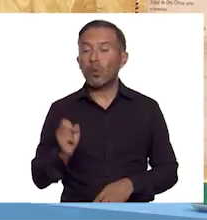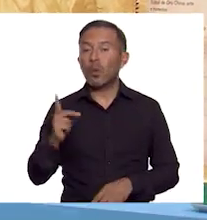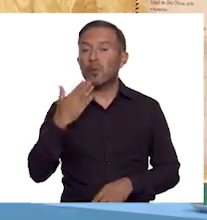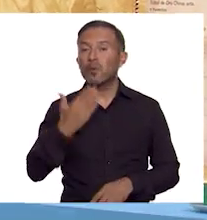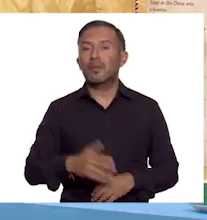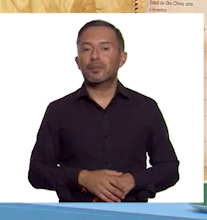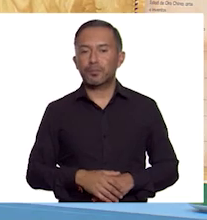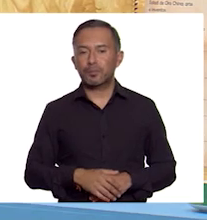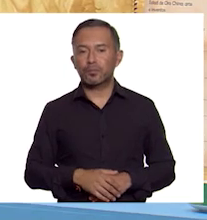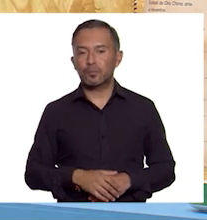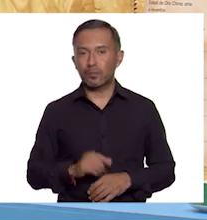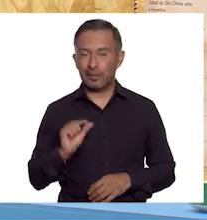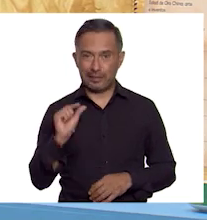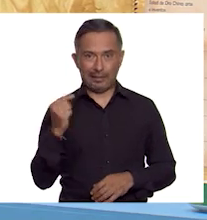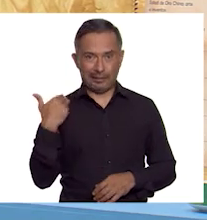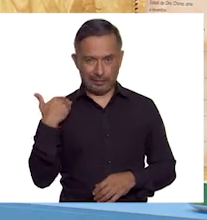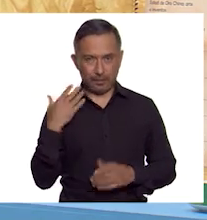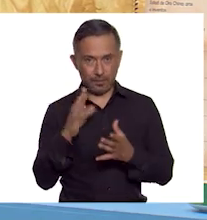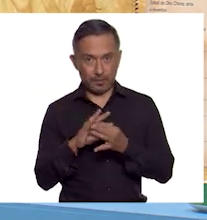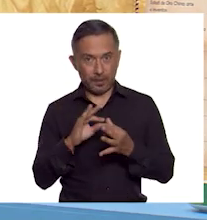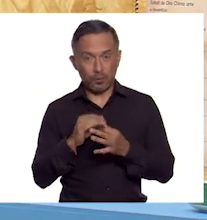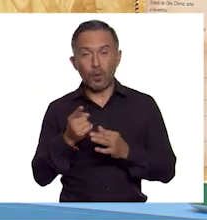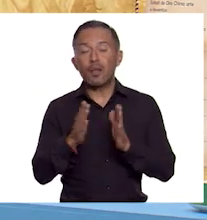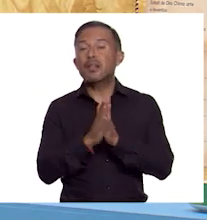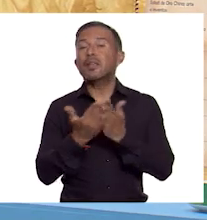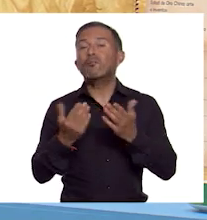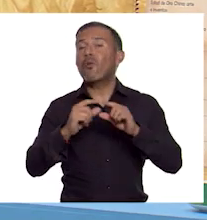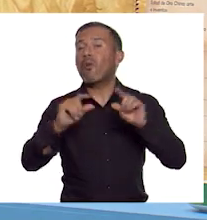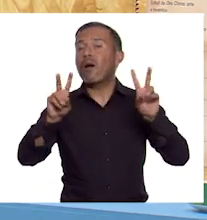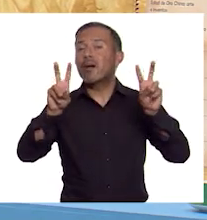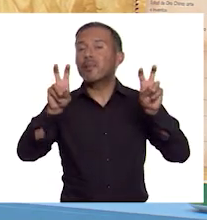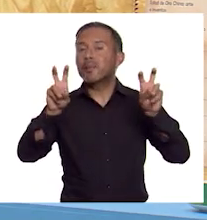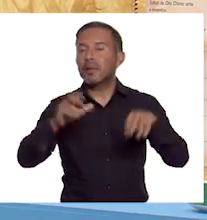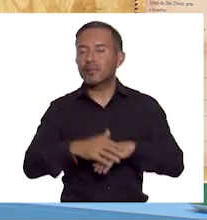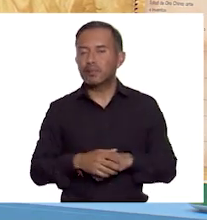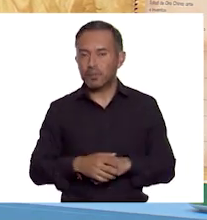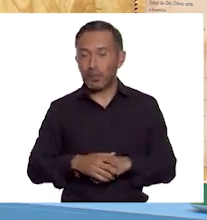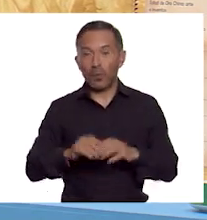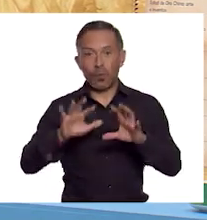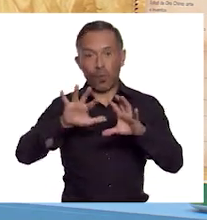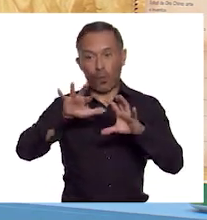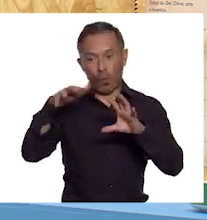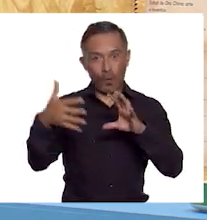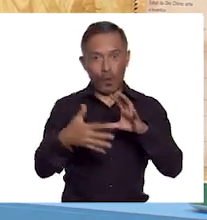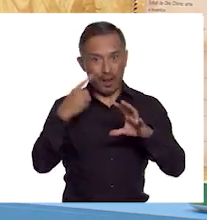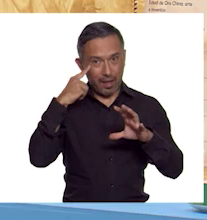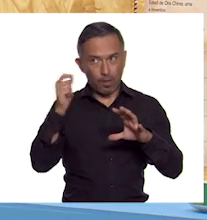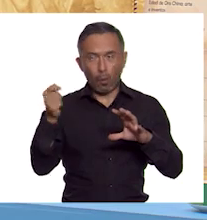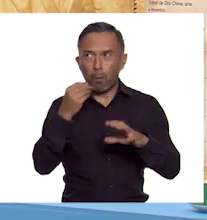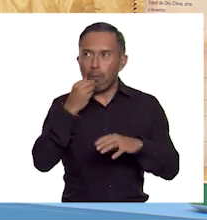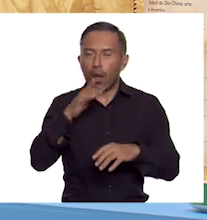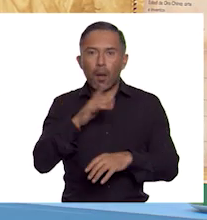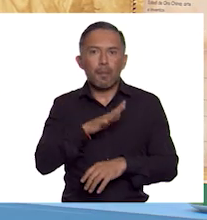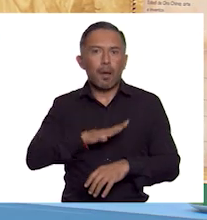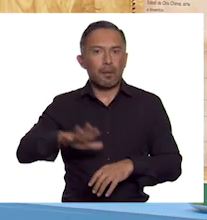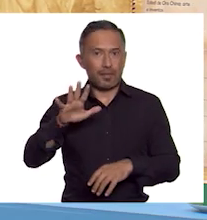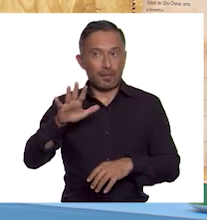como lo mencionamos hace un rato, el nombre del libro será Las maravillas de Oriente, un viaje por China.